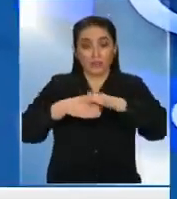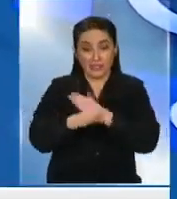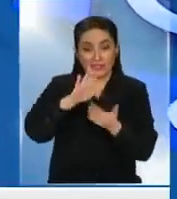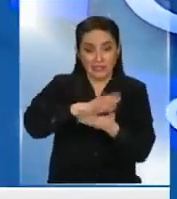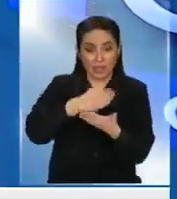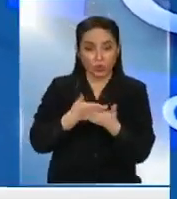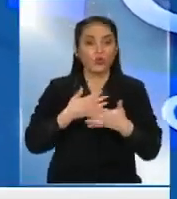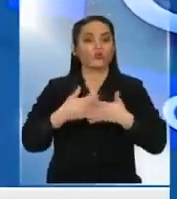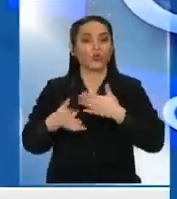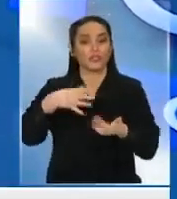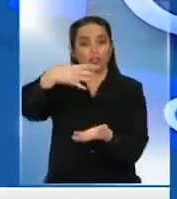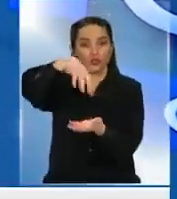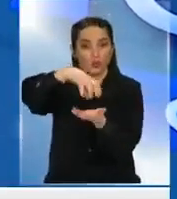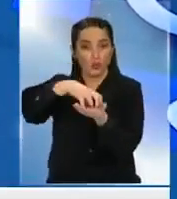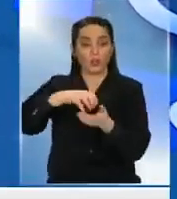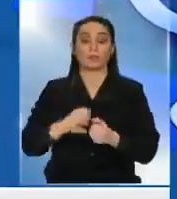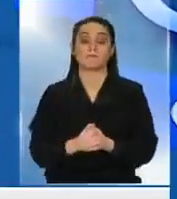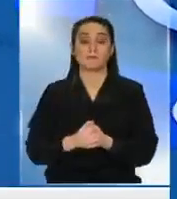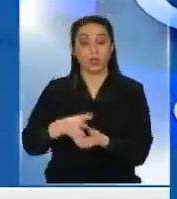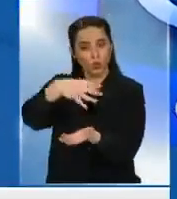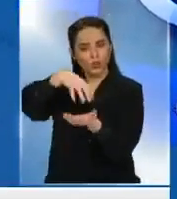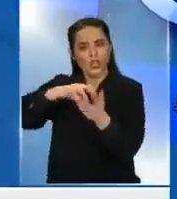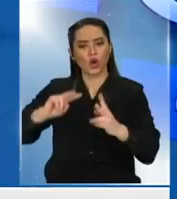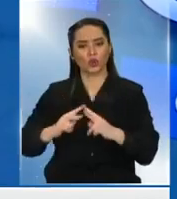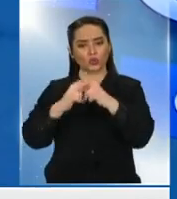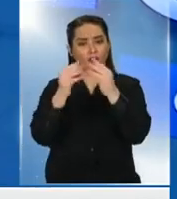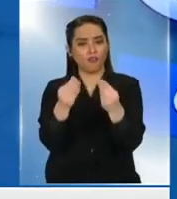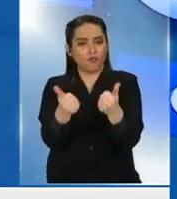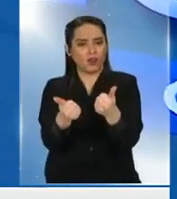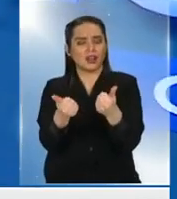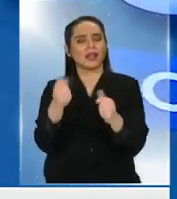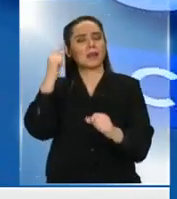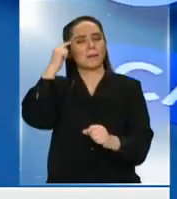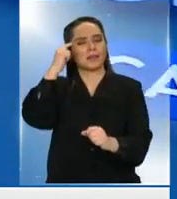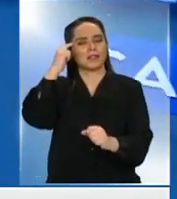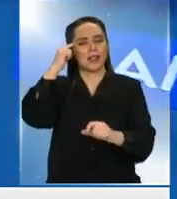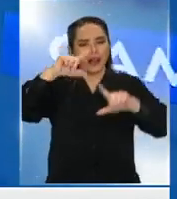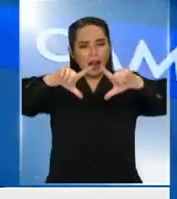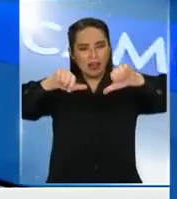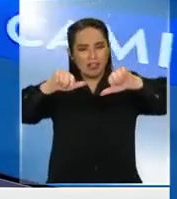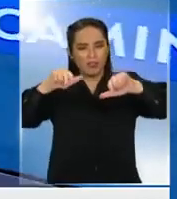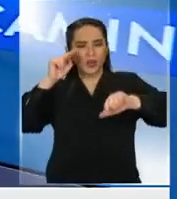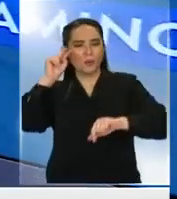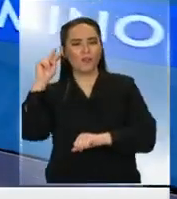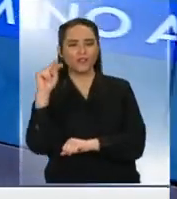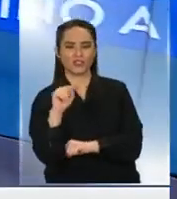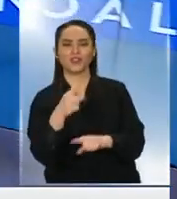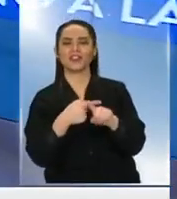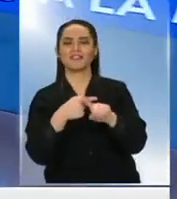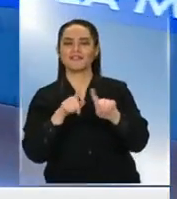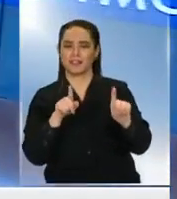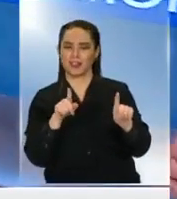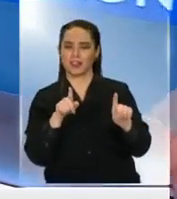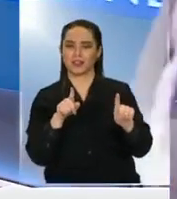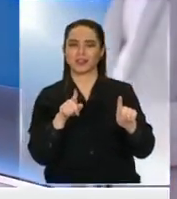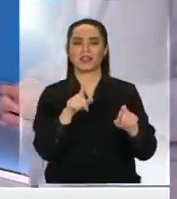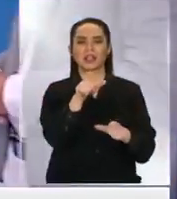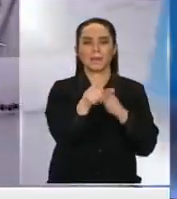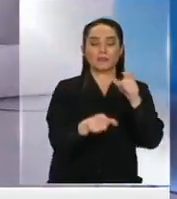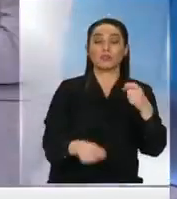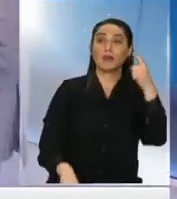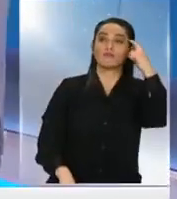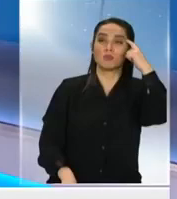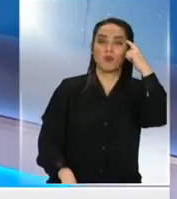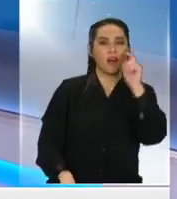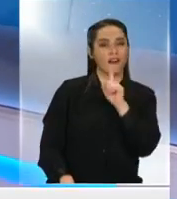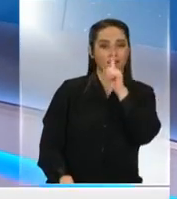dan en la ciudad. Y construir una buena ciudad implica tener una visión de la arquitectura que es completamente distinta a la que habitualmente se tiene